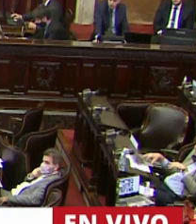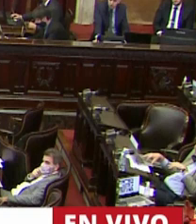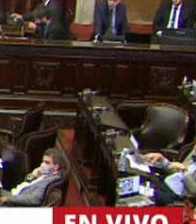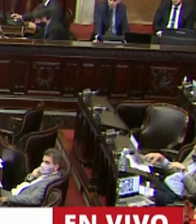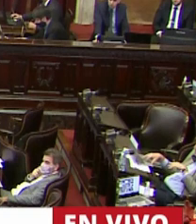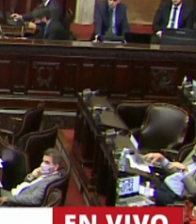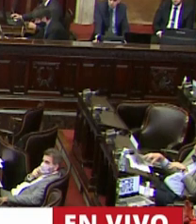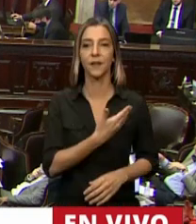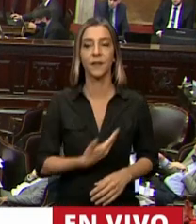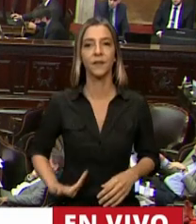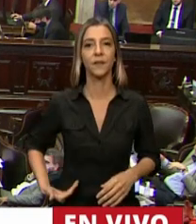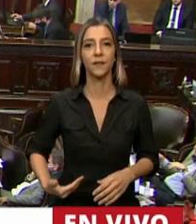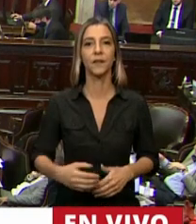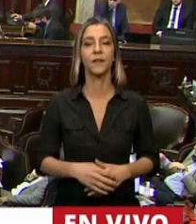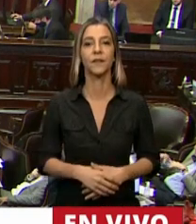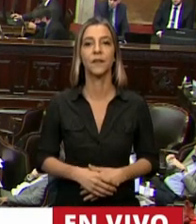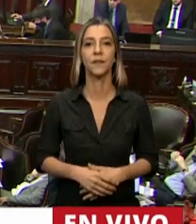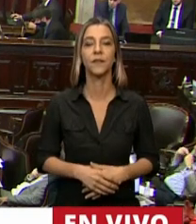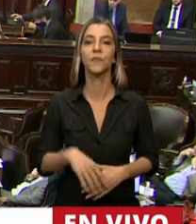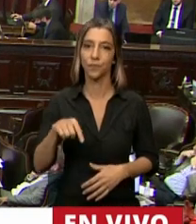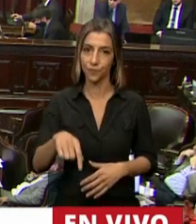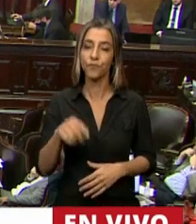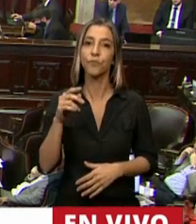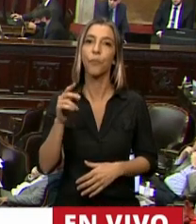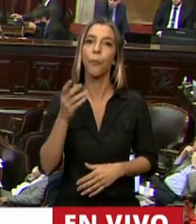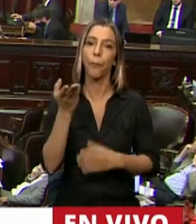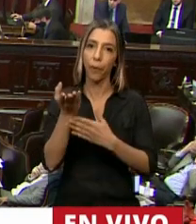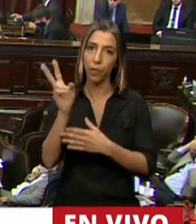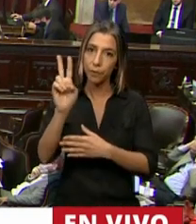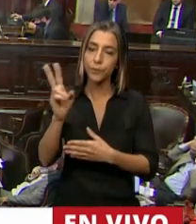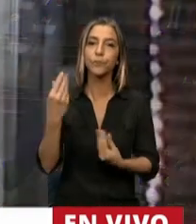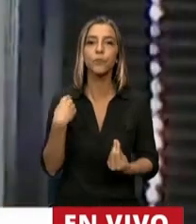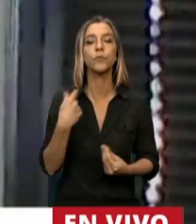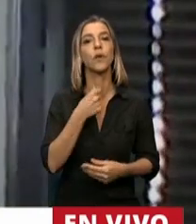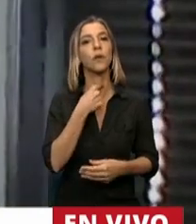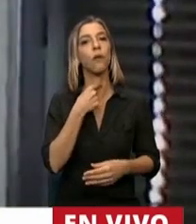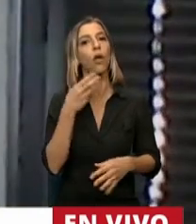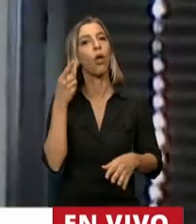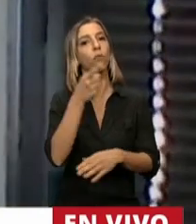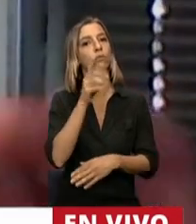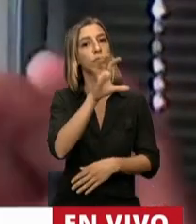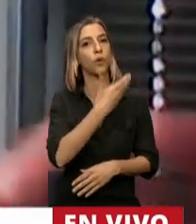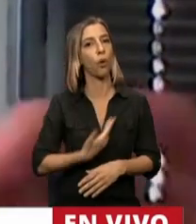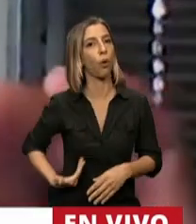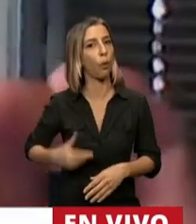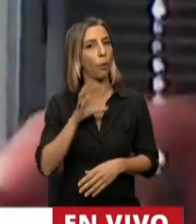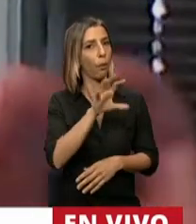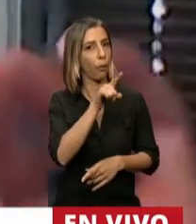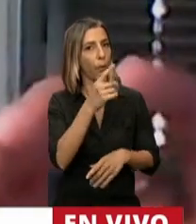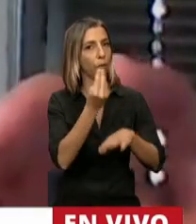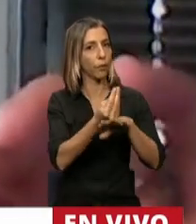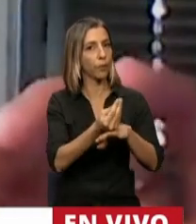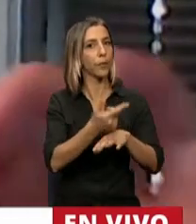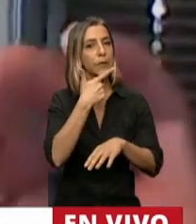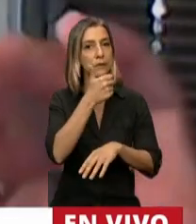Gracias, Presidente. La cuestión de privilegio es contra el gobernador de San Luis, Alberto Rodríguez A. Desde el comienzo de la